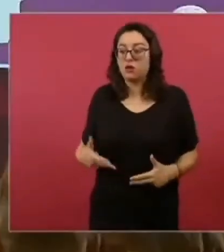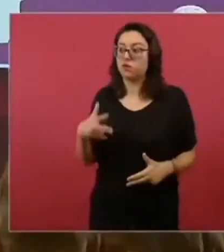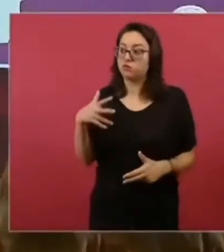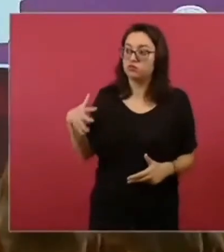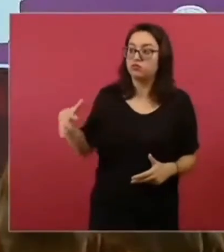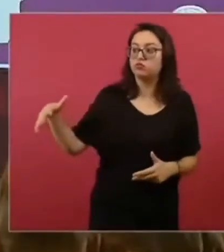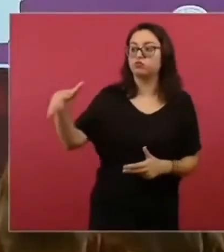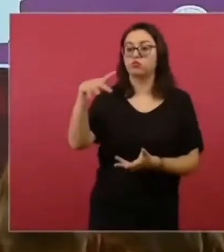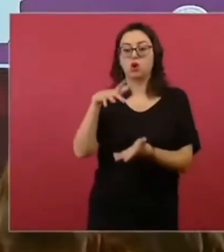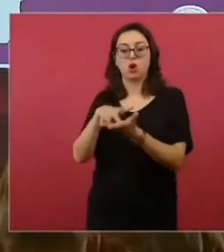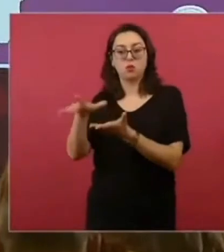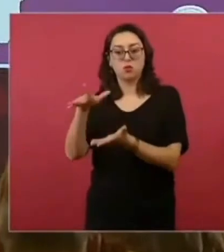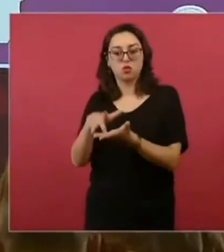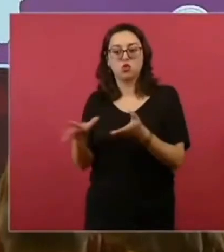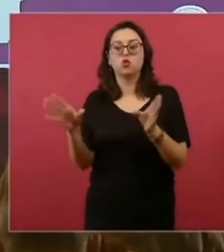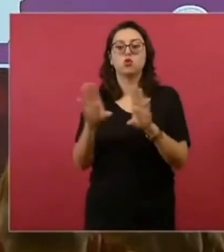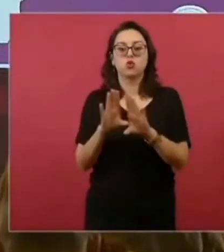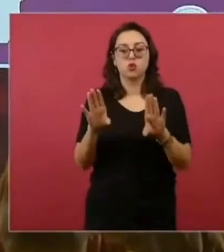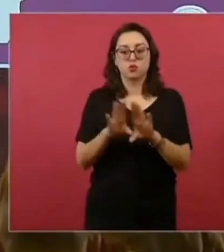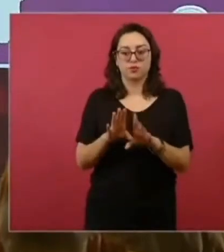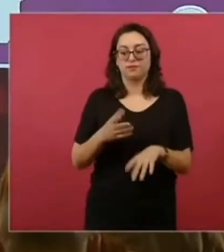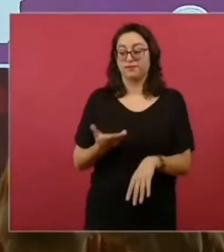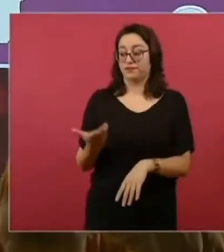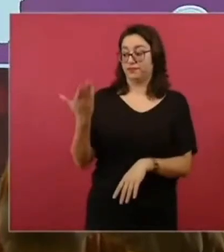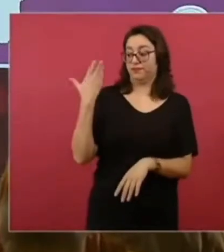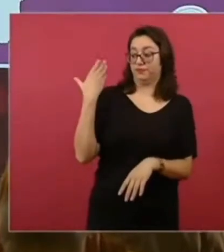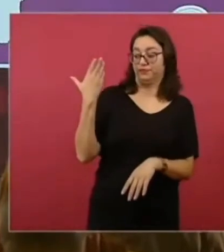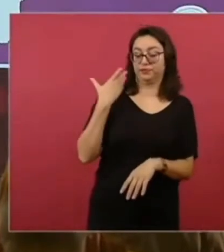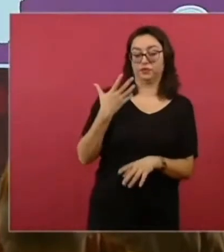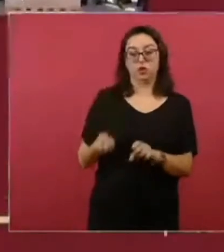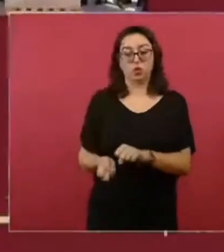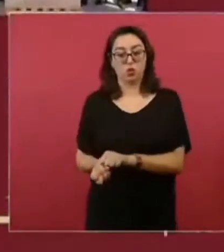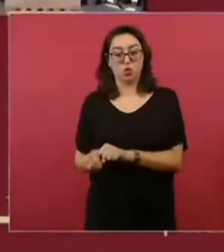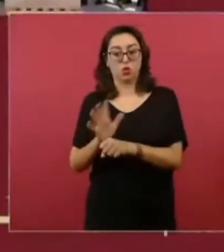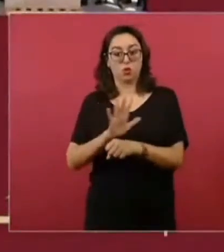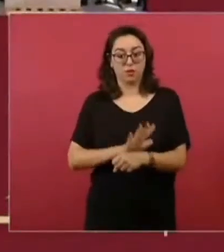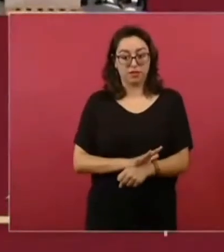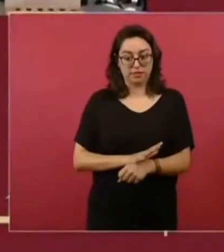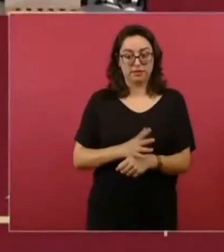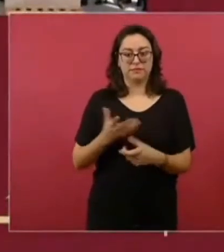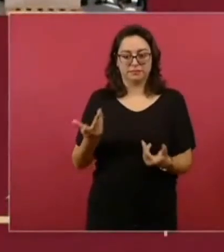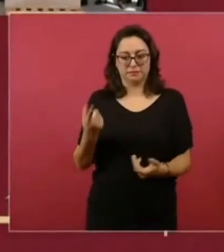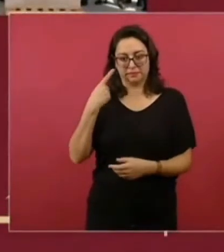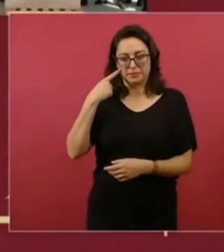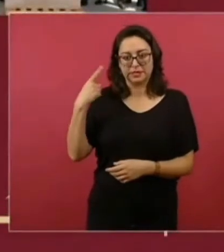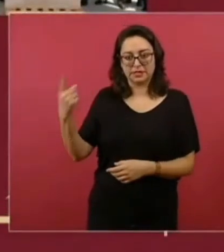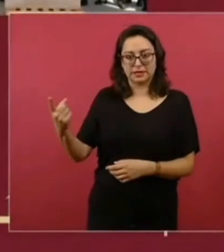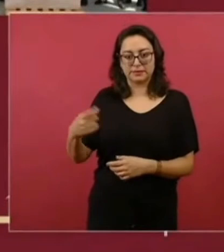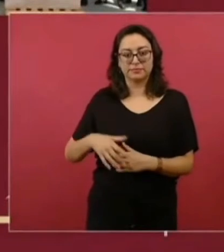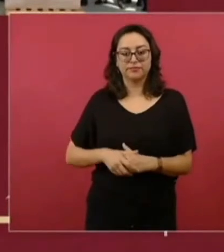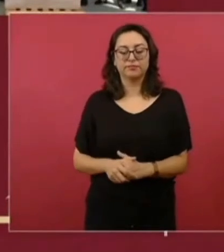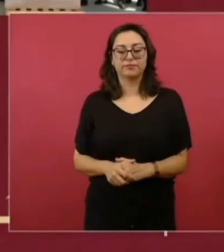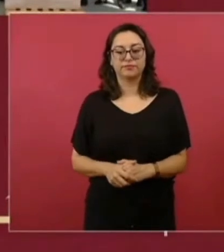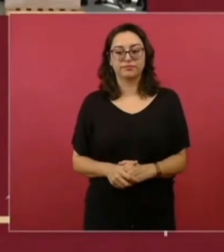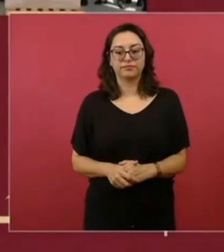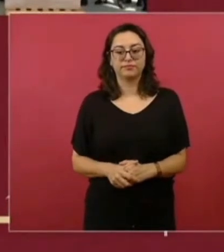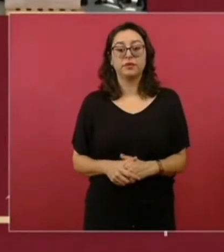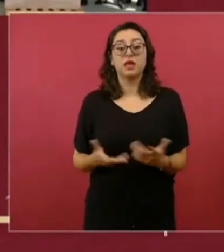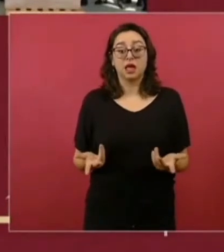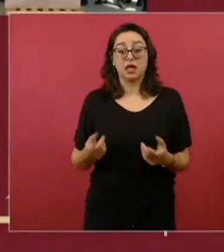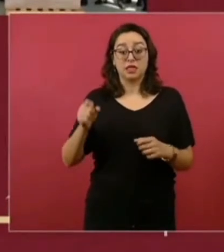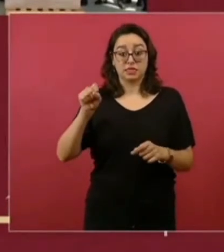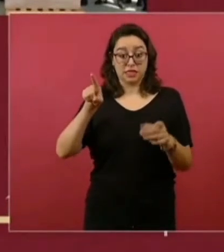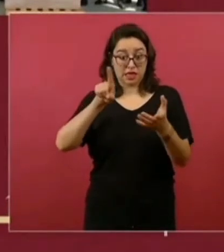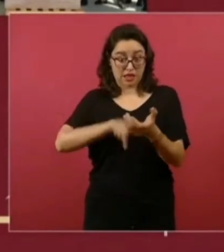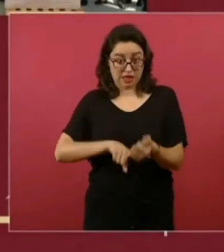cooperación. Pues miren, cuando fue la pandemia por COVID, México recibió mucho apoyo efectivamente del exterior. Y también, a través del Fondo